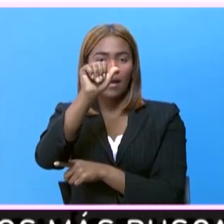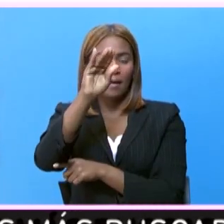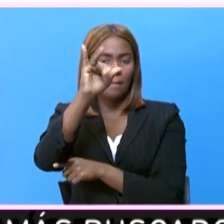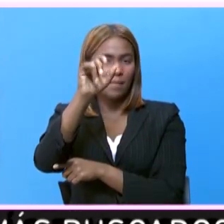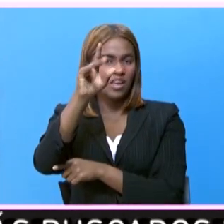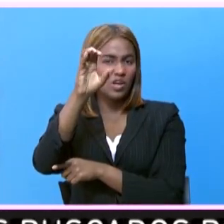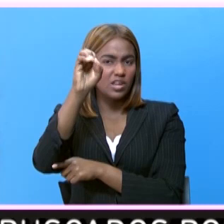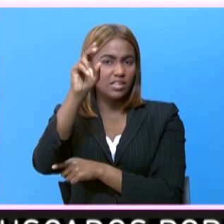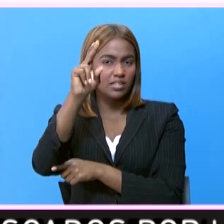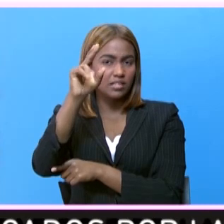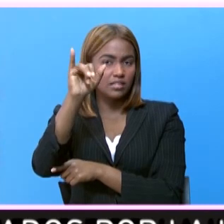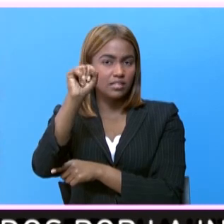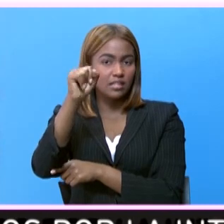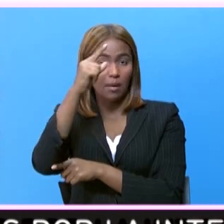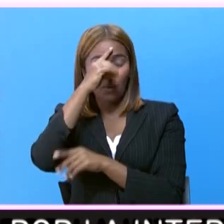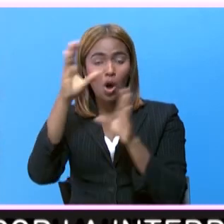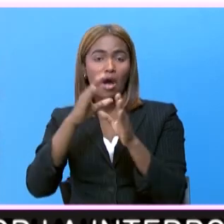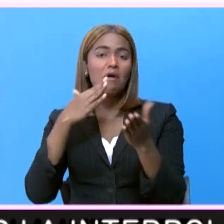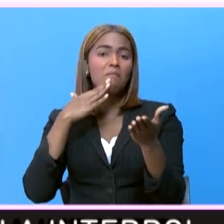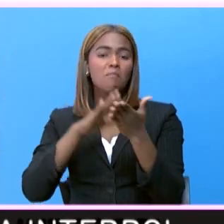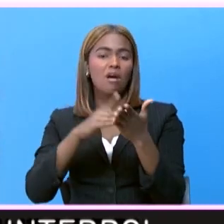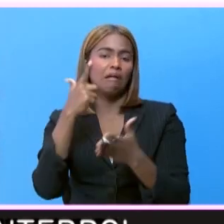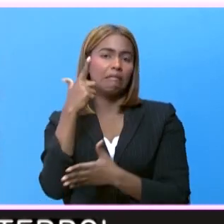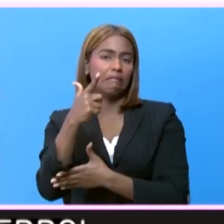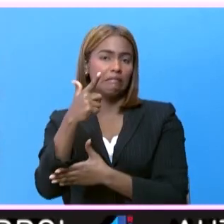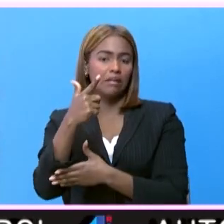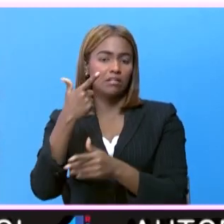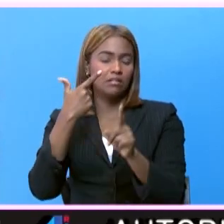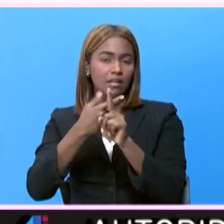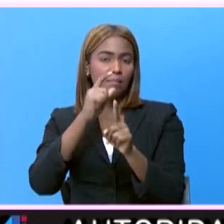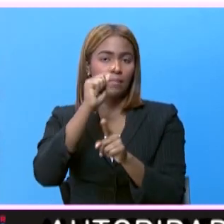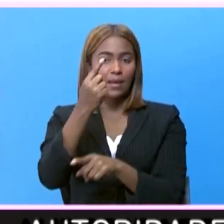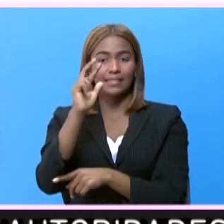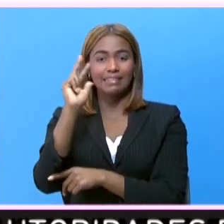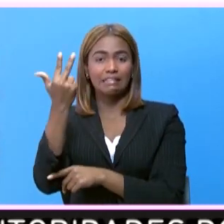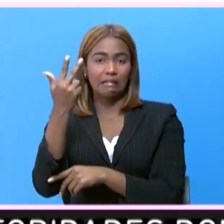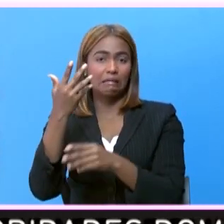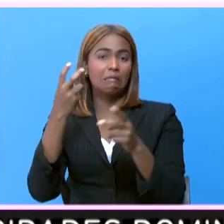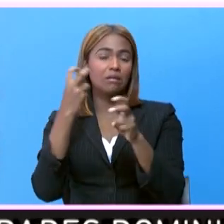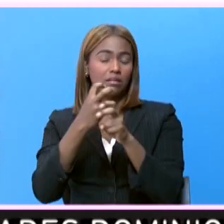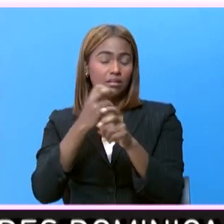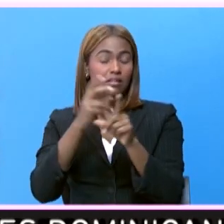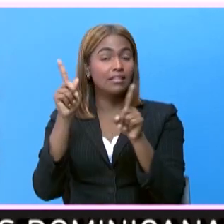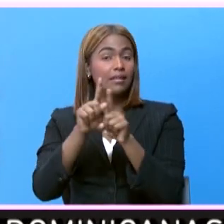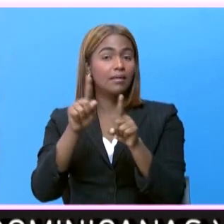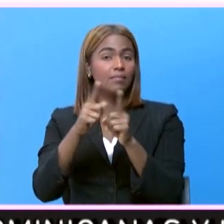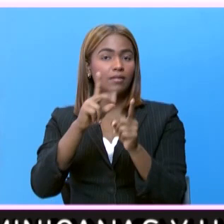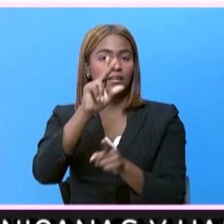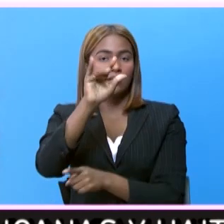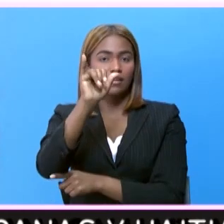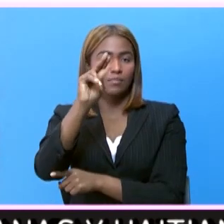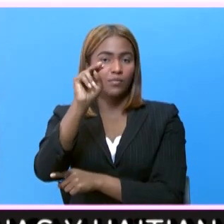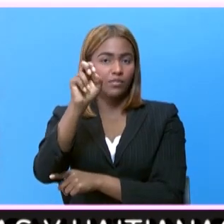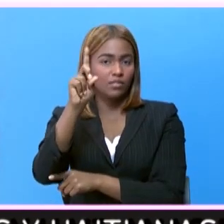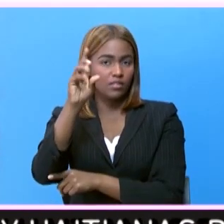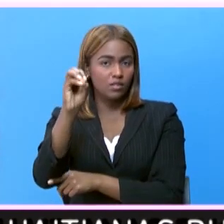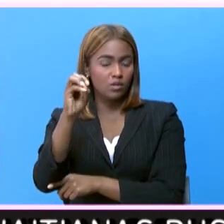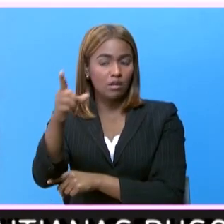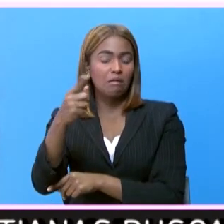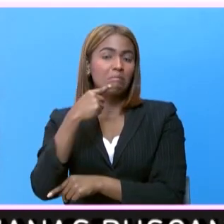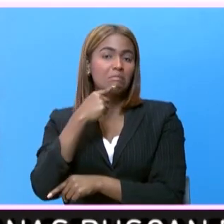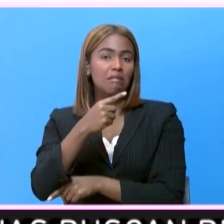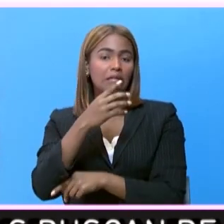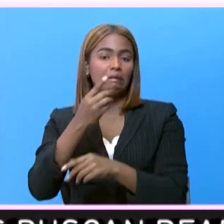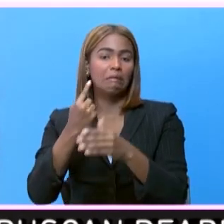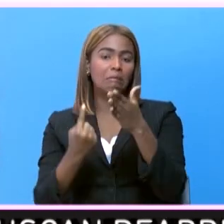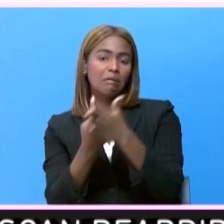Castro por presunto uso criminal de un arma de fuego en primer y tercer grado. También son buscados Raimundo Reynoso por presunto